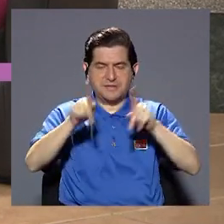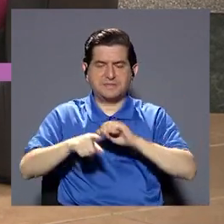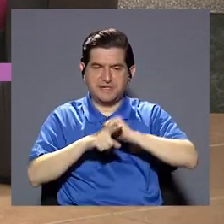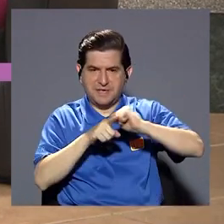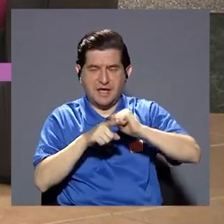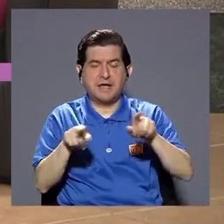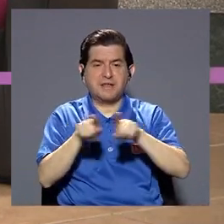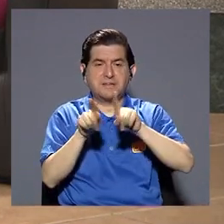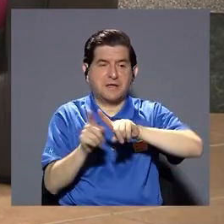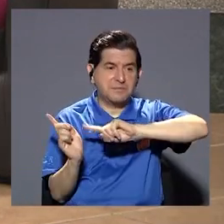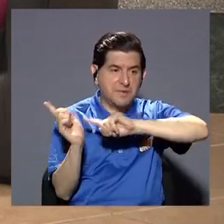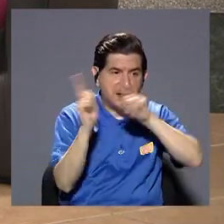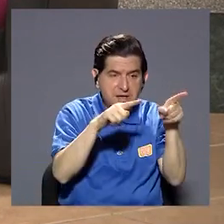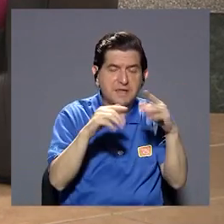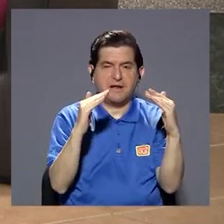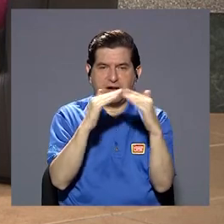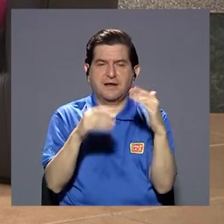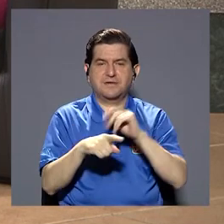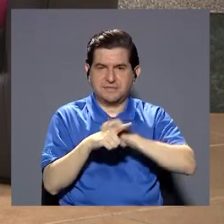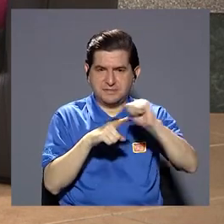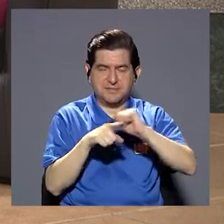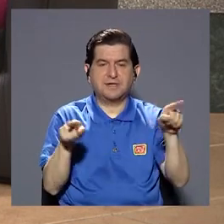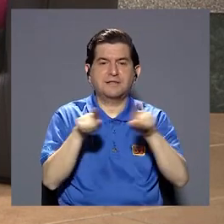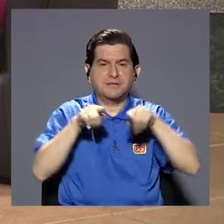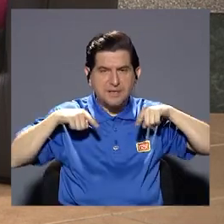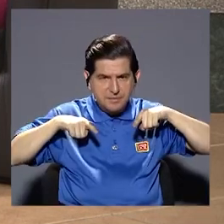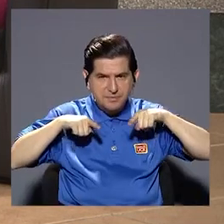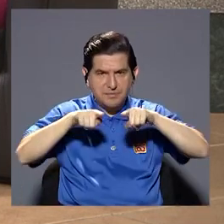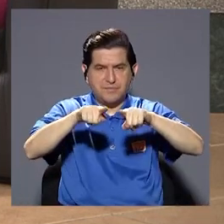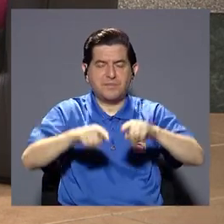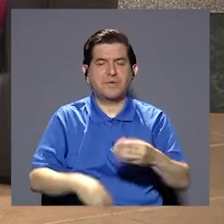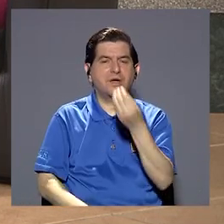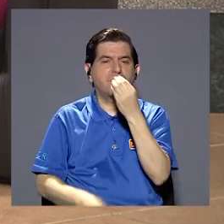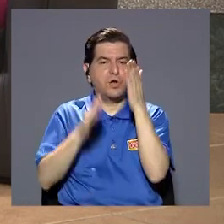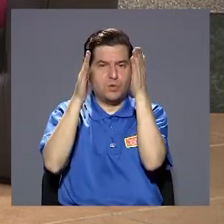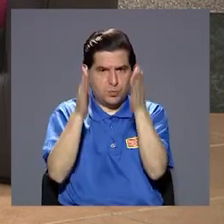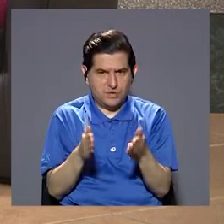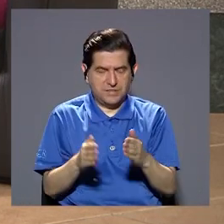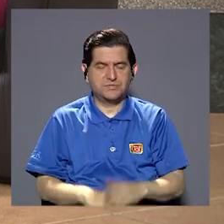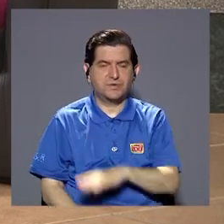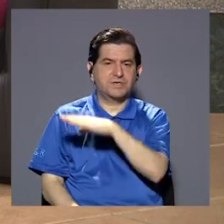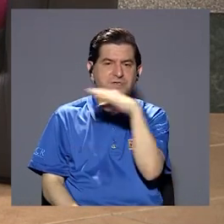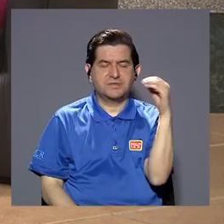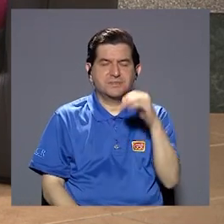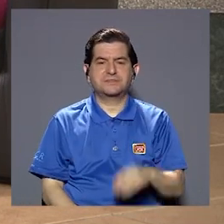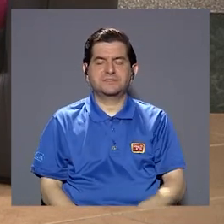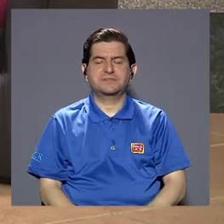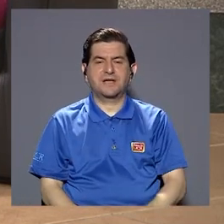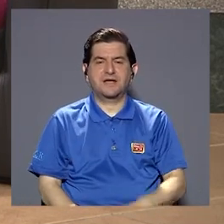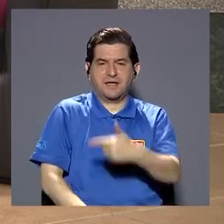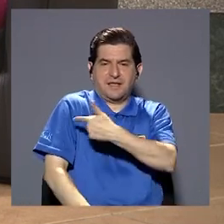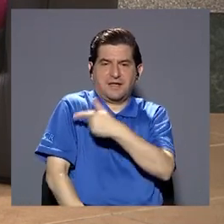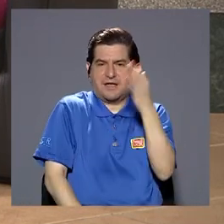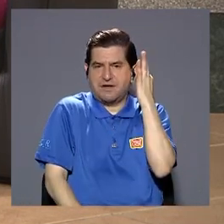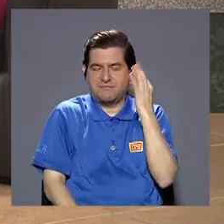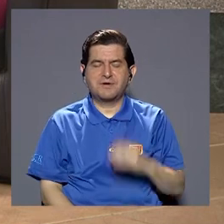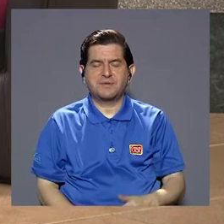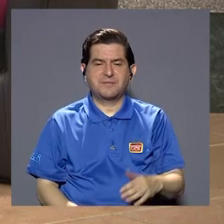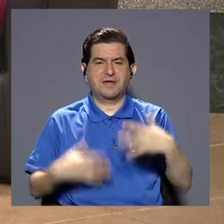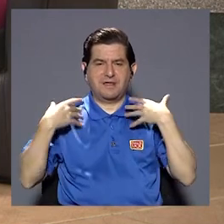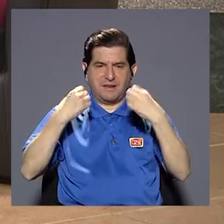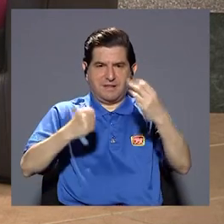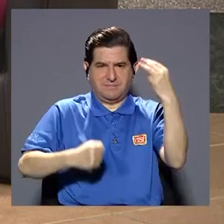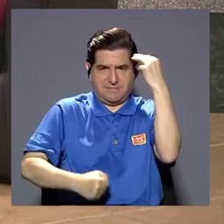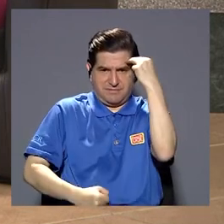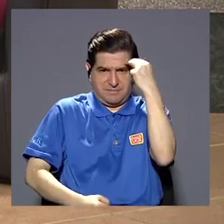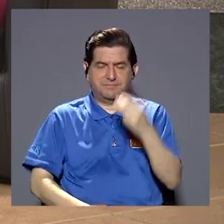practiquen ahí pero además los lleven a sus casas sino que viene acompañado también de la nutricionista viene acompañado de la enfermera de salud mental por